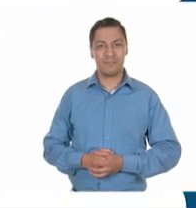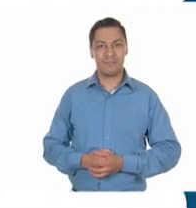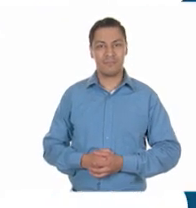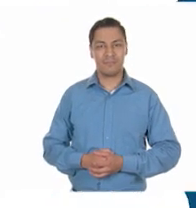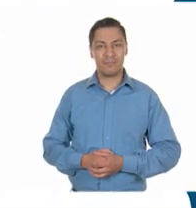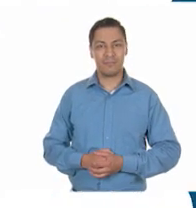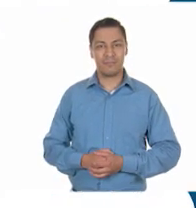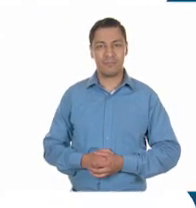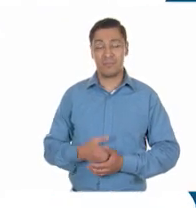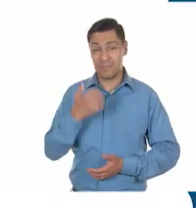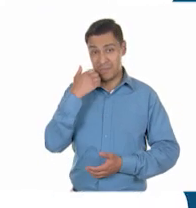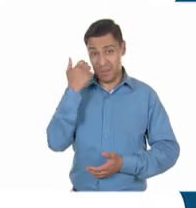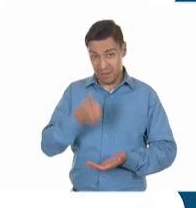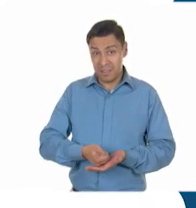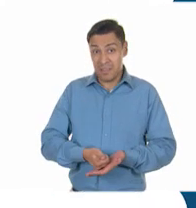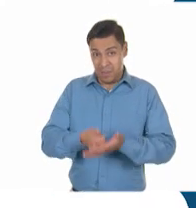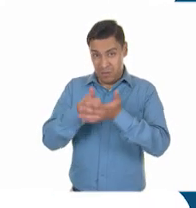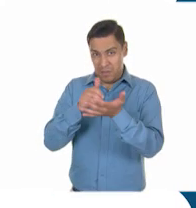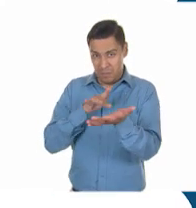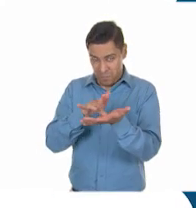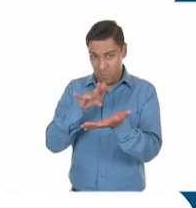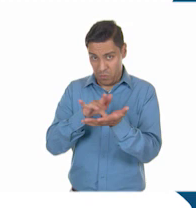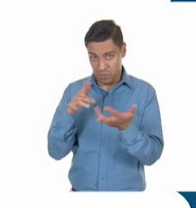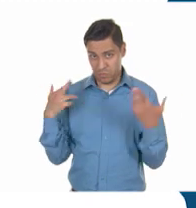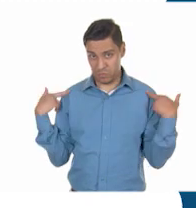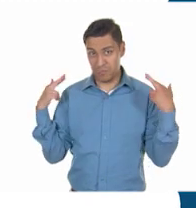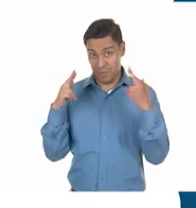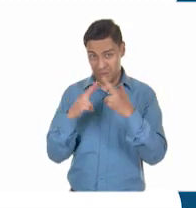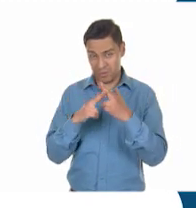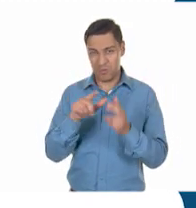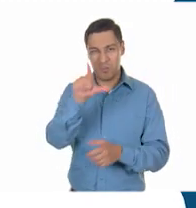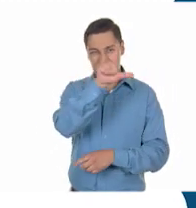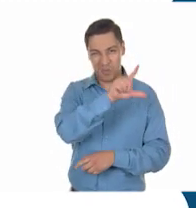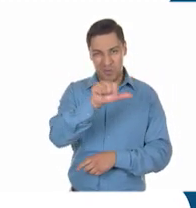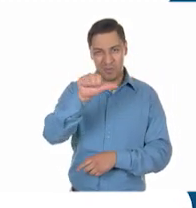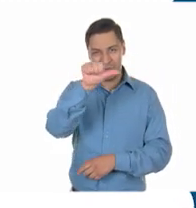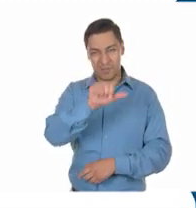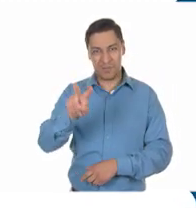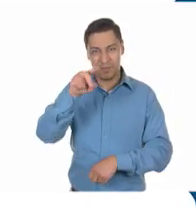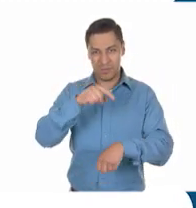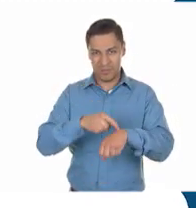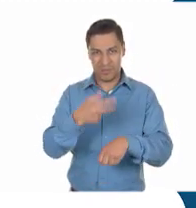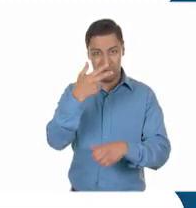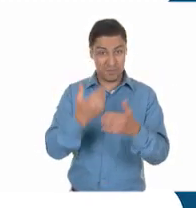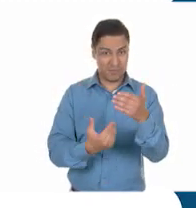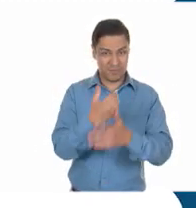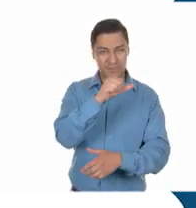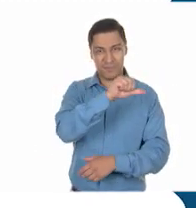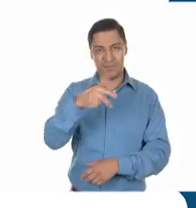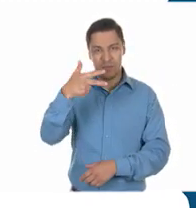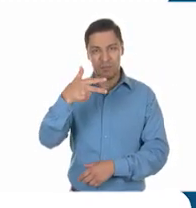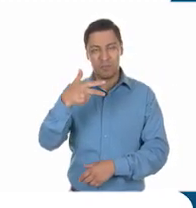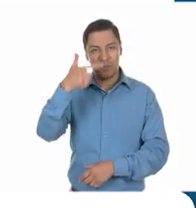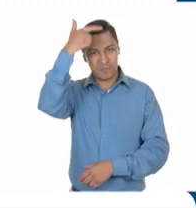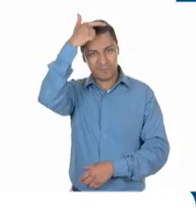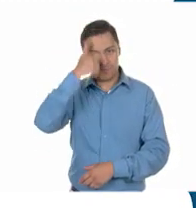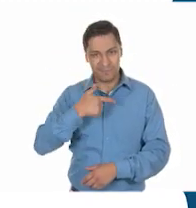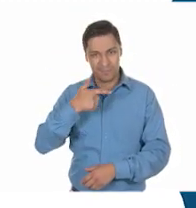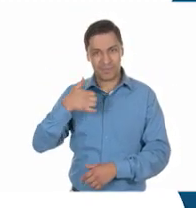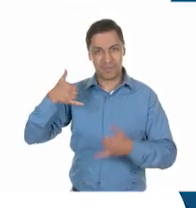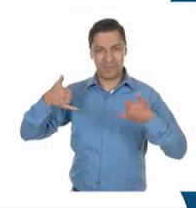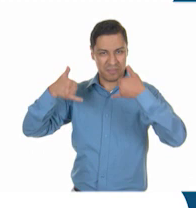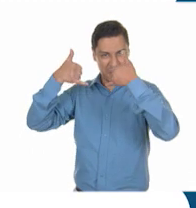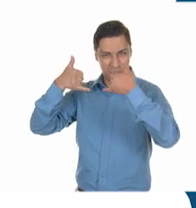Para solicitar apoyo pedagógico, comunícate con maestras y maestros de lunes a viernes de 8 a 20 horas al